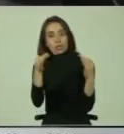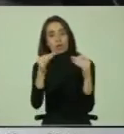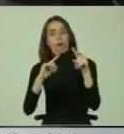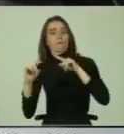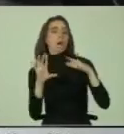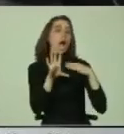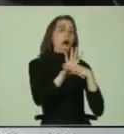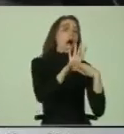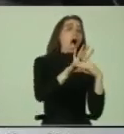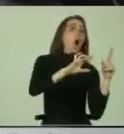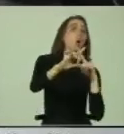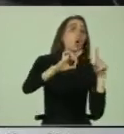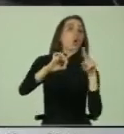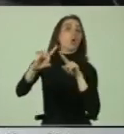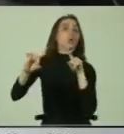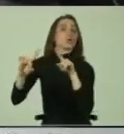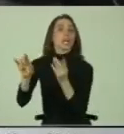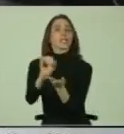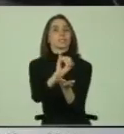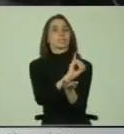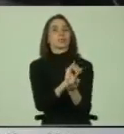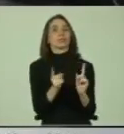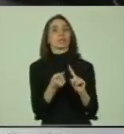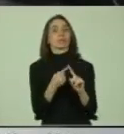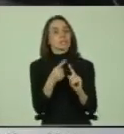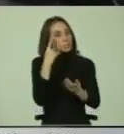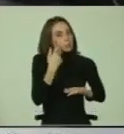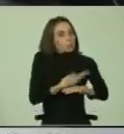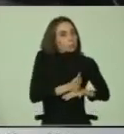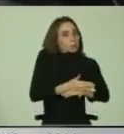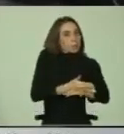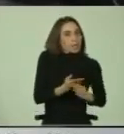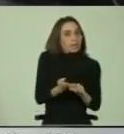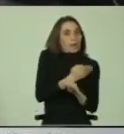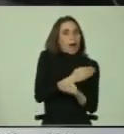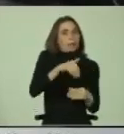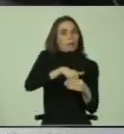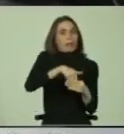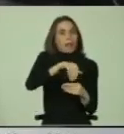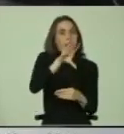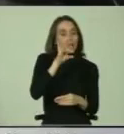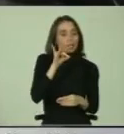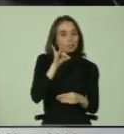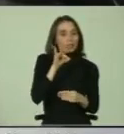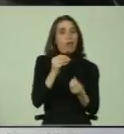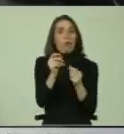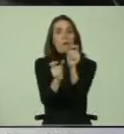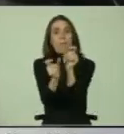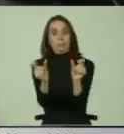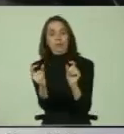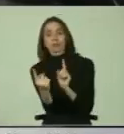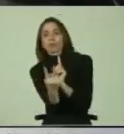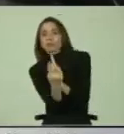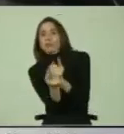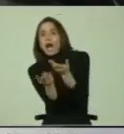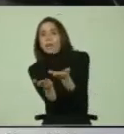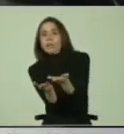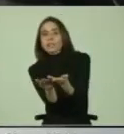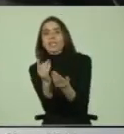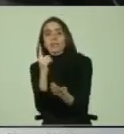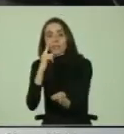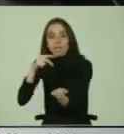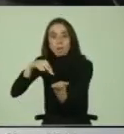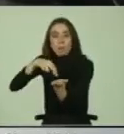coordinaciones necesarias con los organismos que participan de la logística del proceso eleccionario para la atención de las personas que presenten movilidad